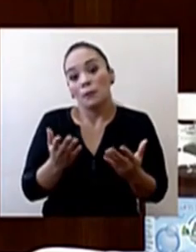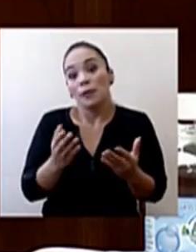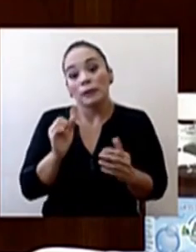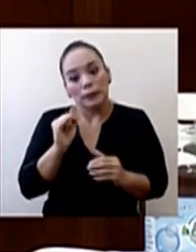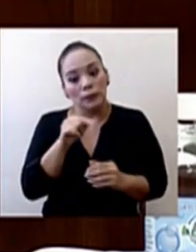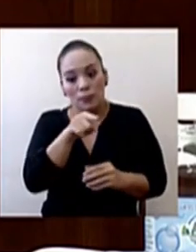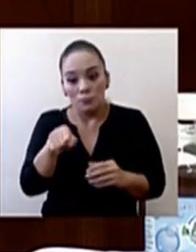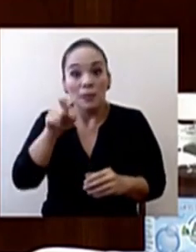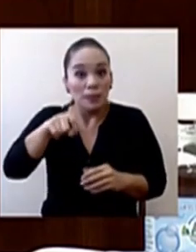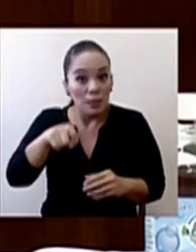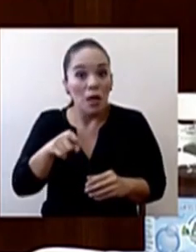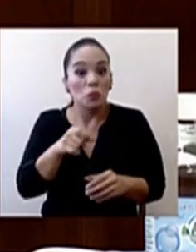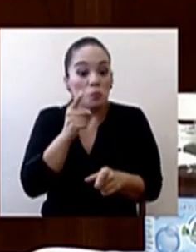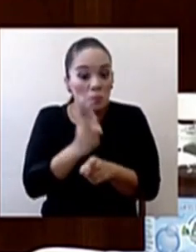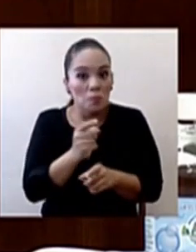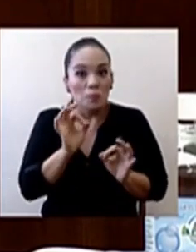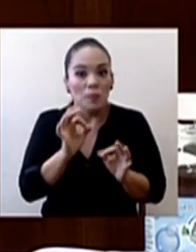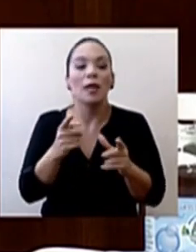que también nos tomaremos en cuenta.